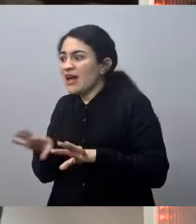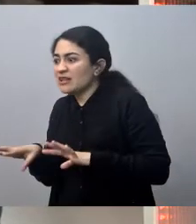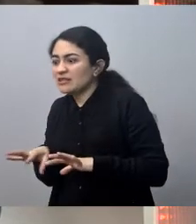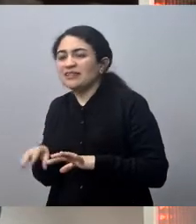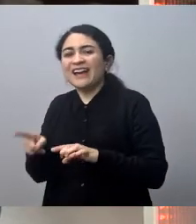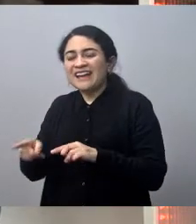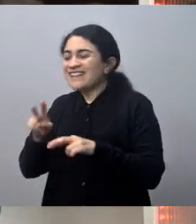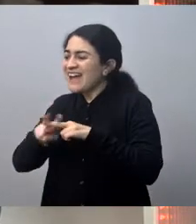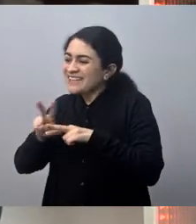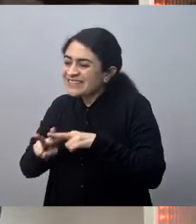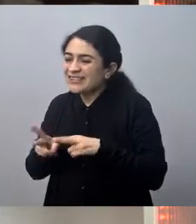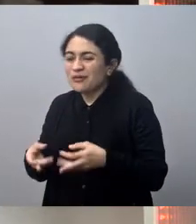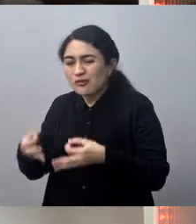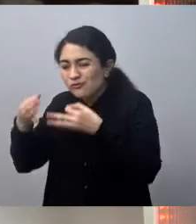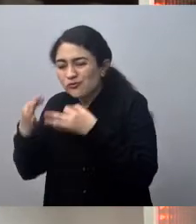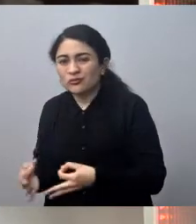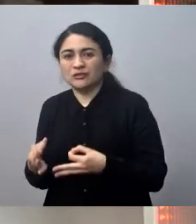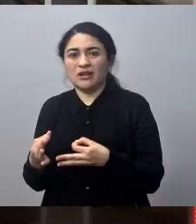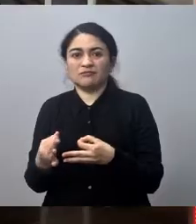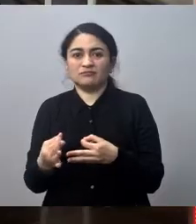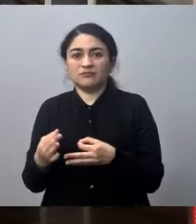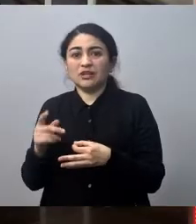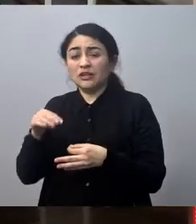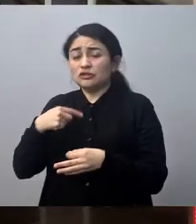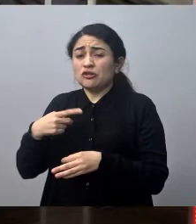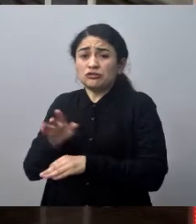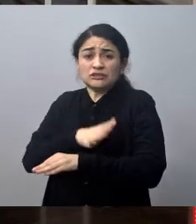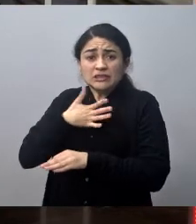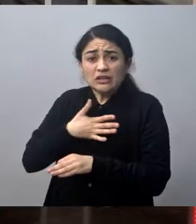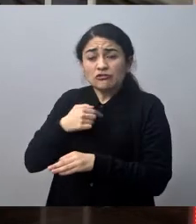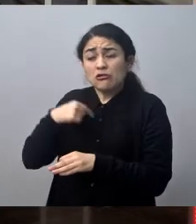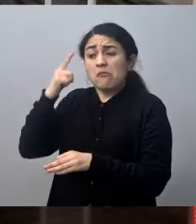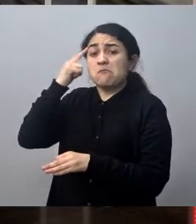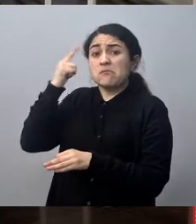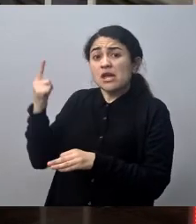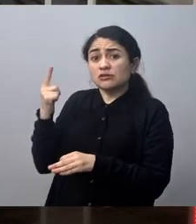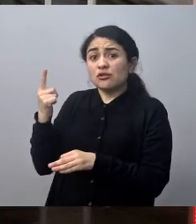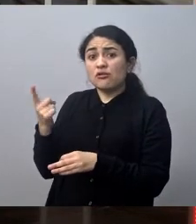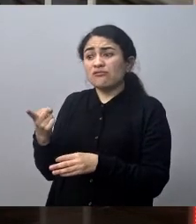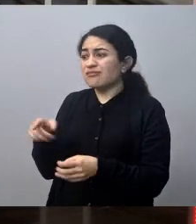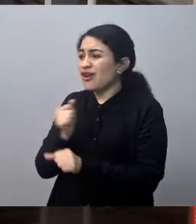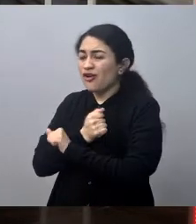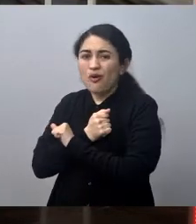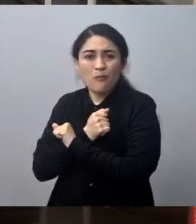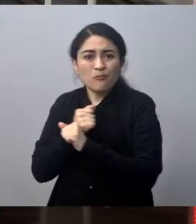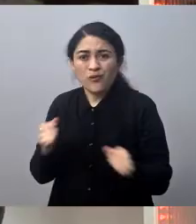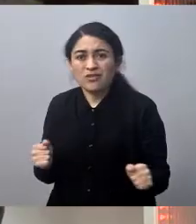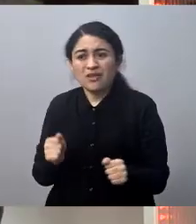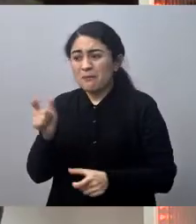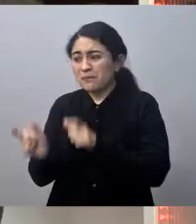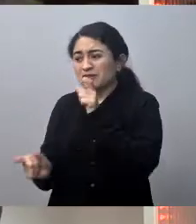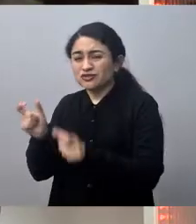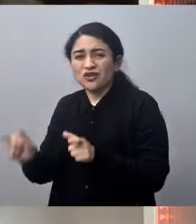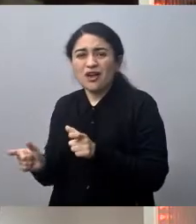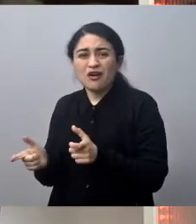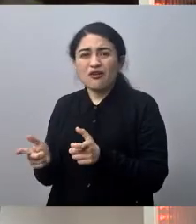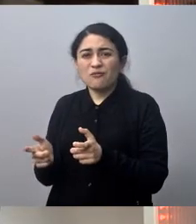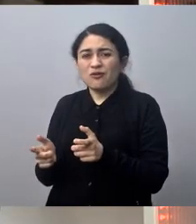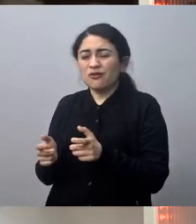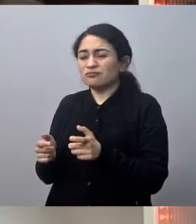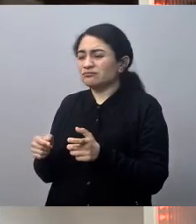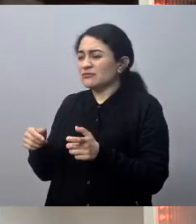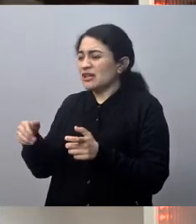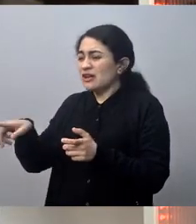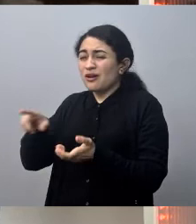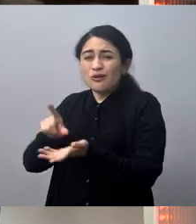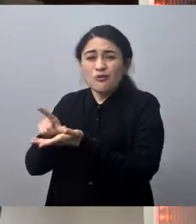es. yo he sido trabajadero en esto, siento y creo que no puede haber gente de sacrificio.